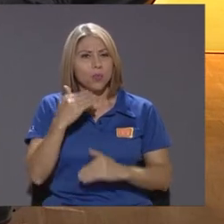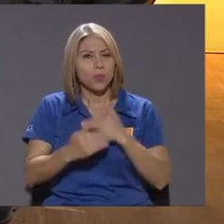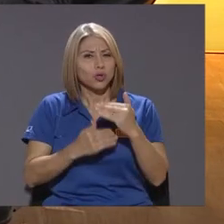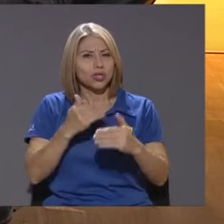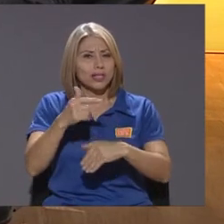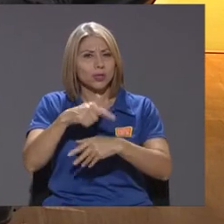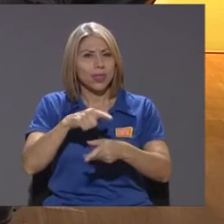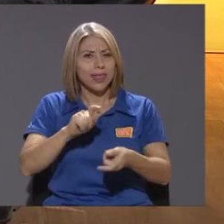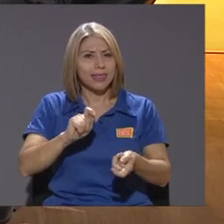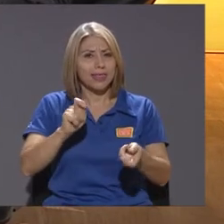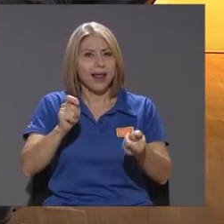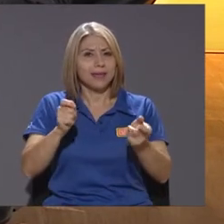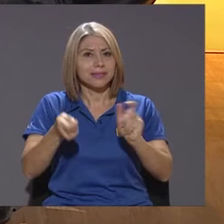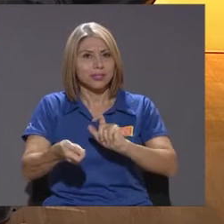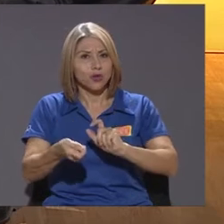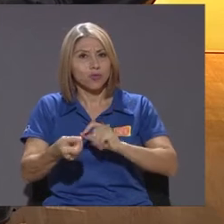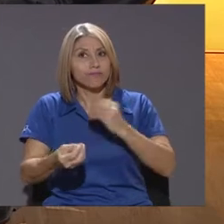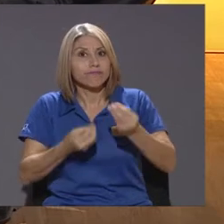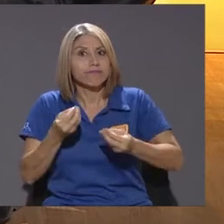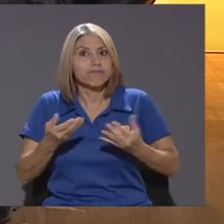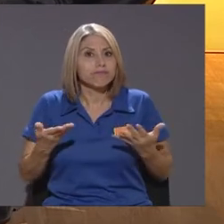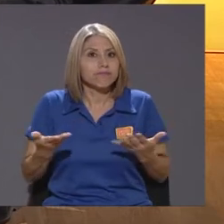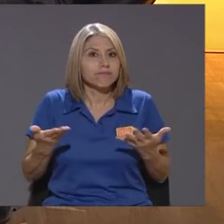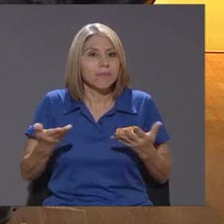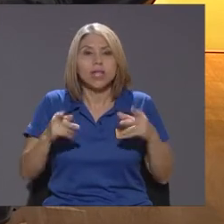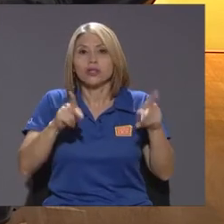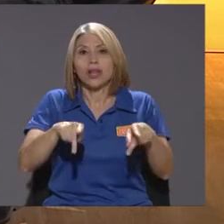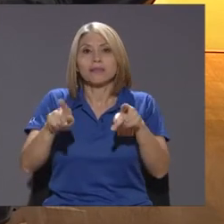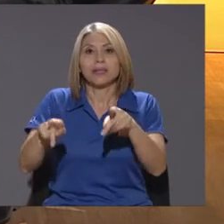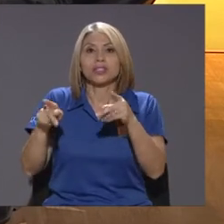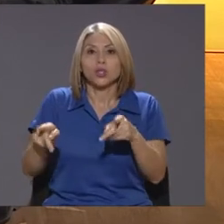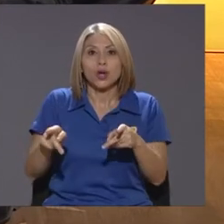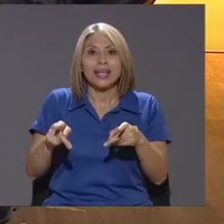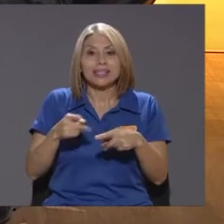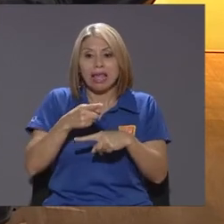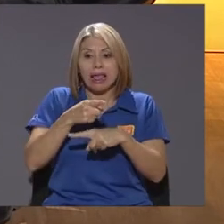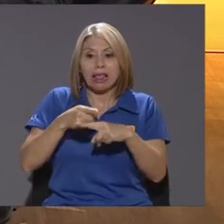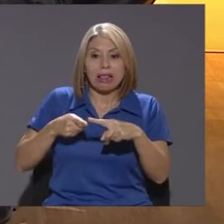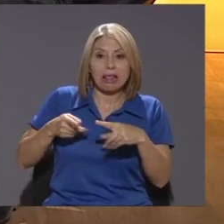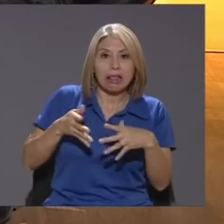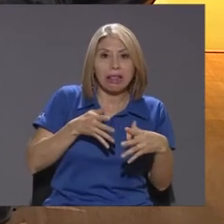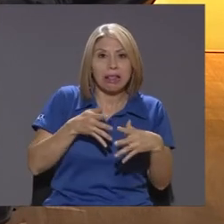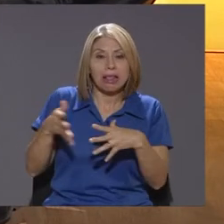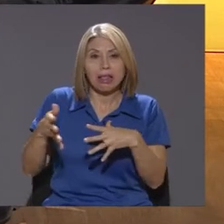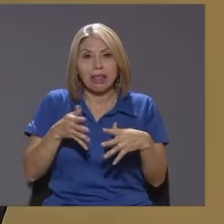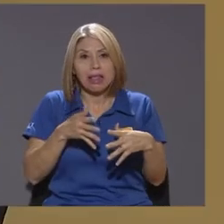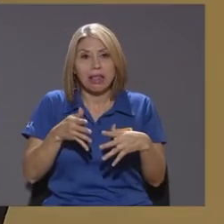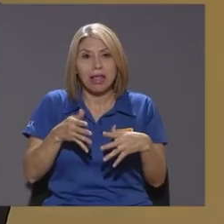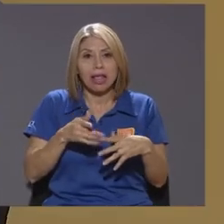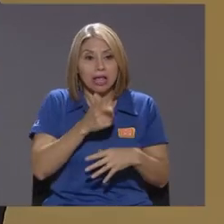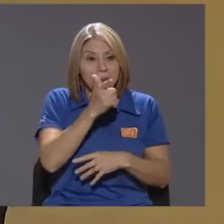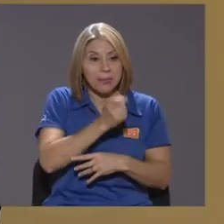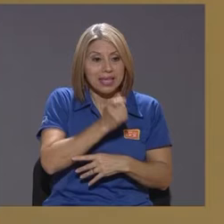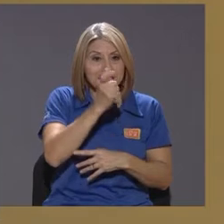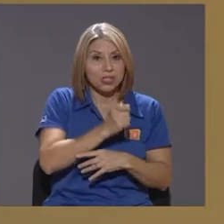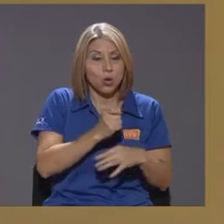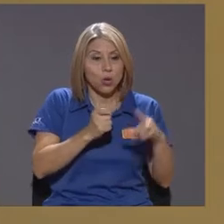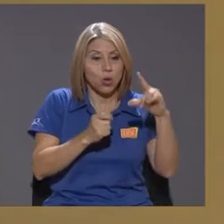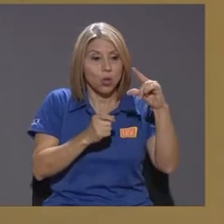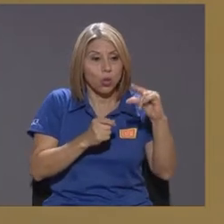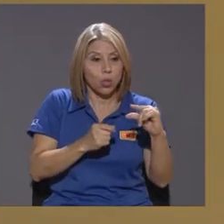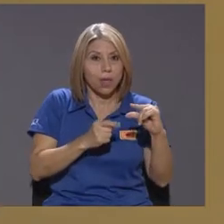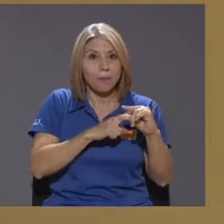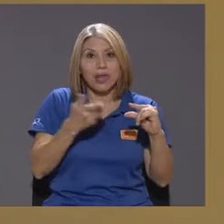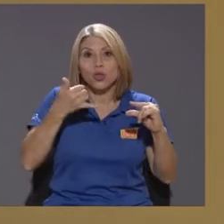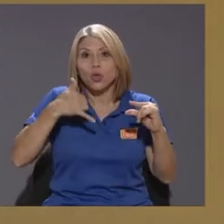transición que va a crear un vacío que son las personas que están entre un proceso y el otro o sea que va a haber disminuido la pensión en estos años y no va haber dado tiempo